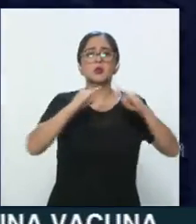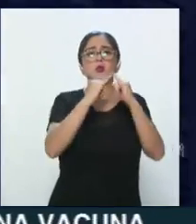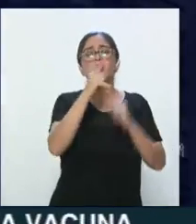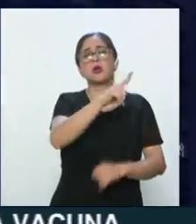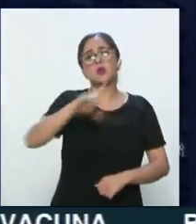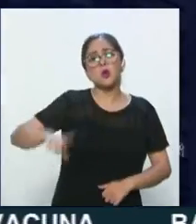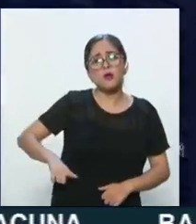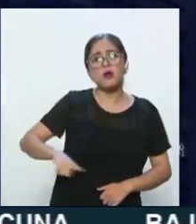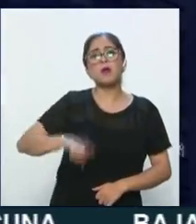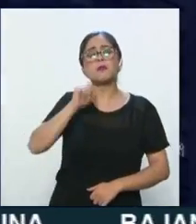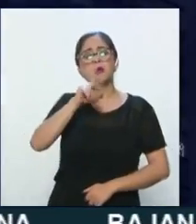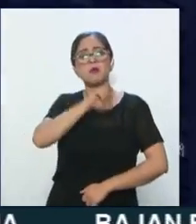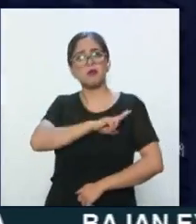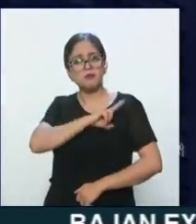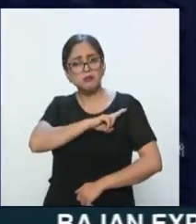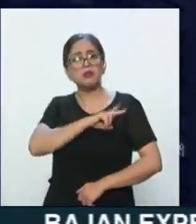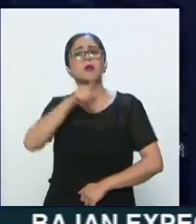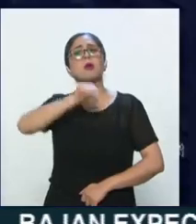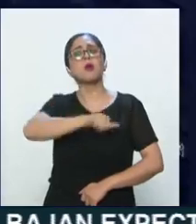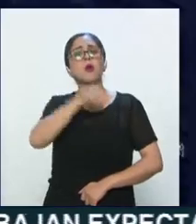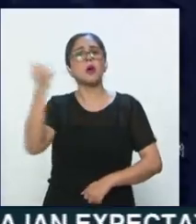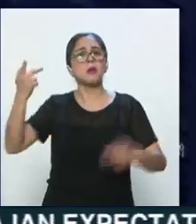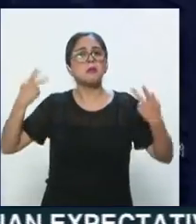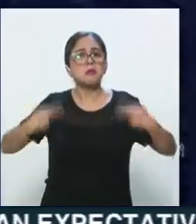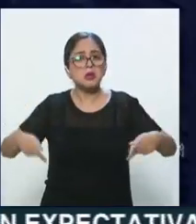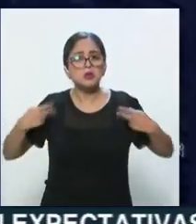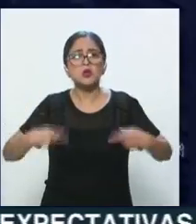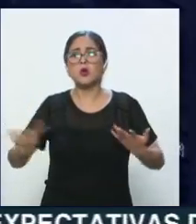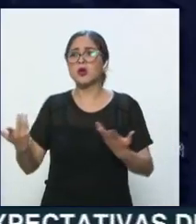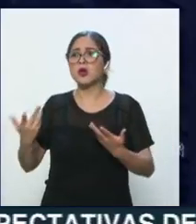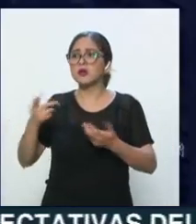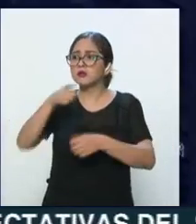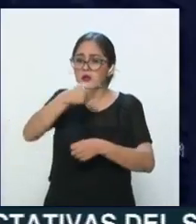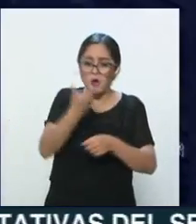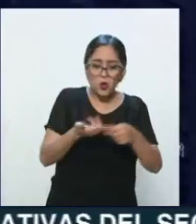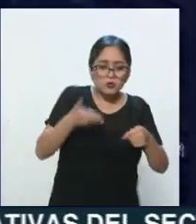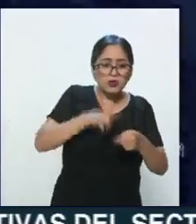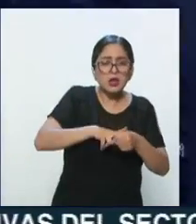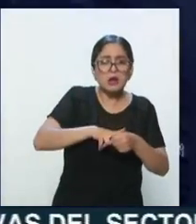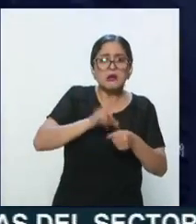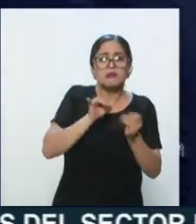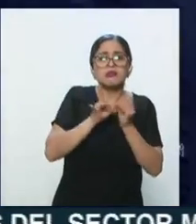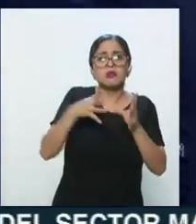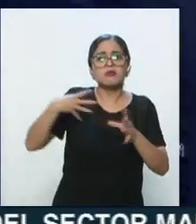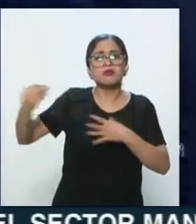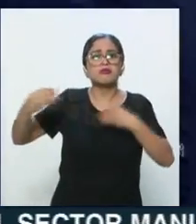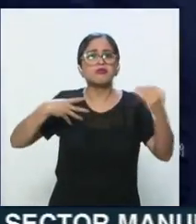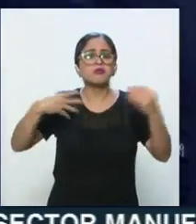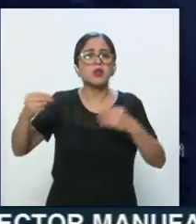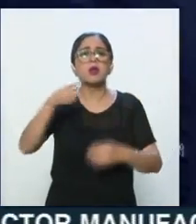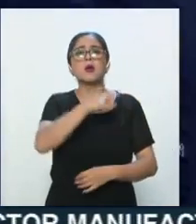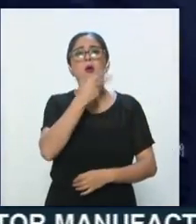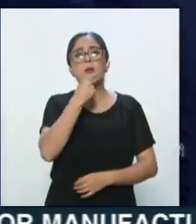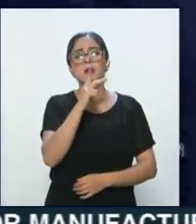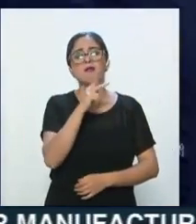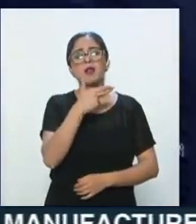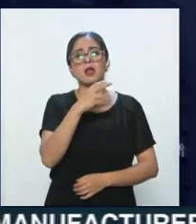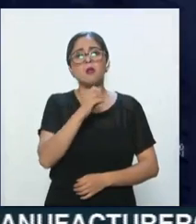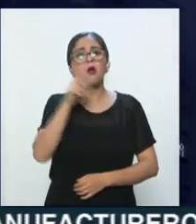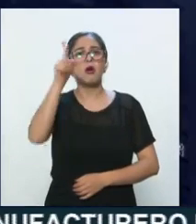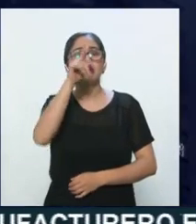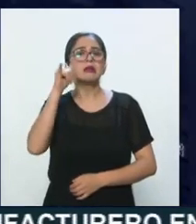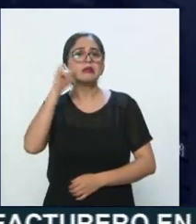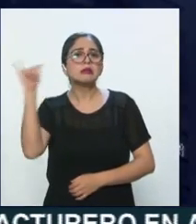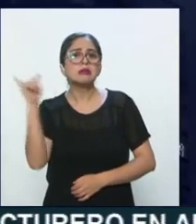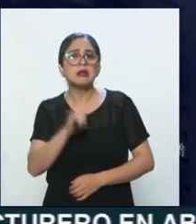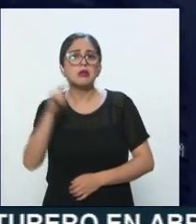por escasez de material médico, profesionales de salud comenzaron a contagiarse y Filippo Annelli, presidente de la Federación Nacional Italiana